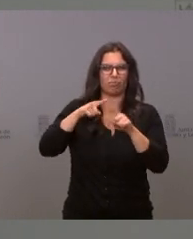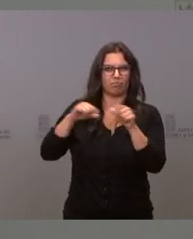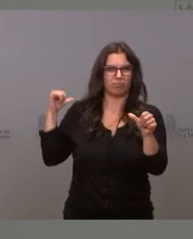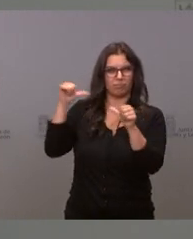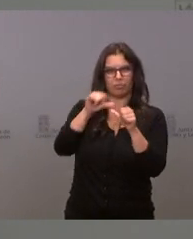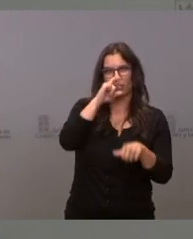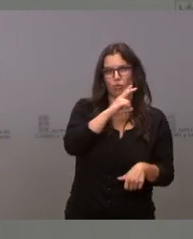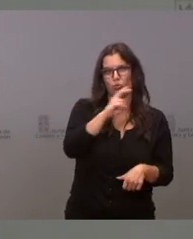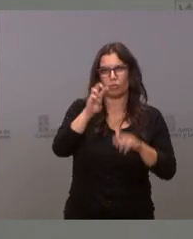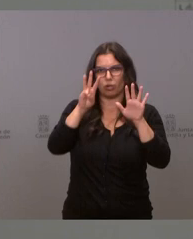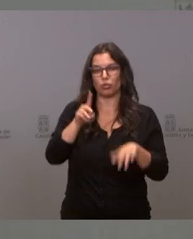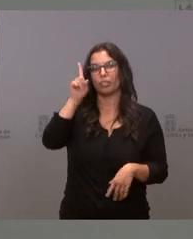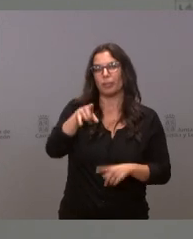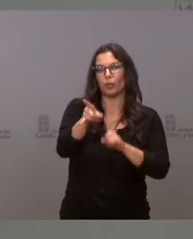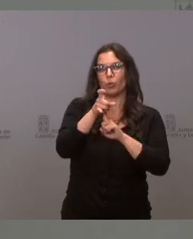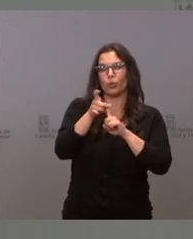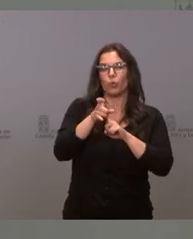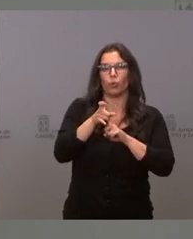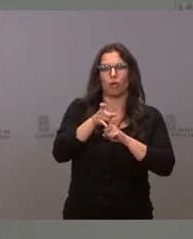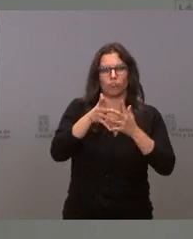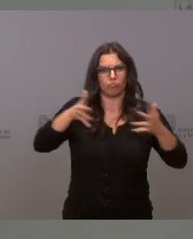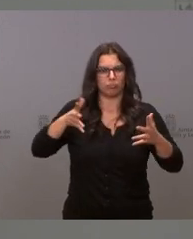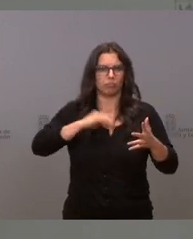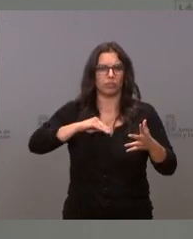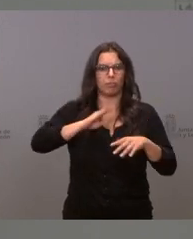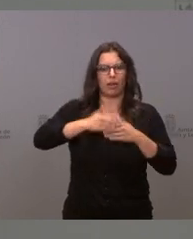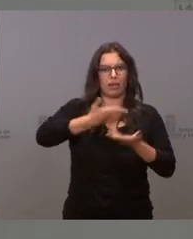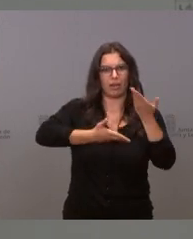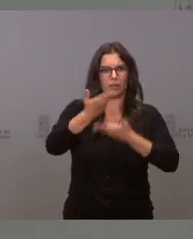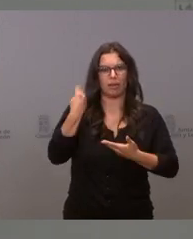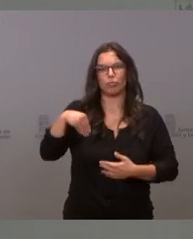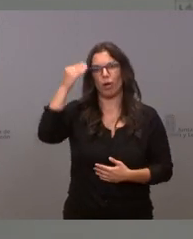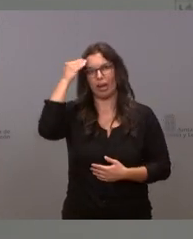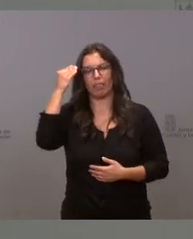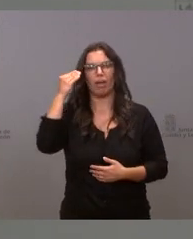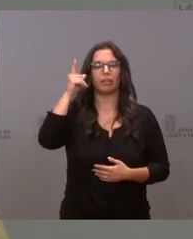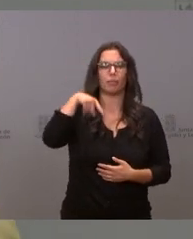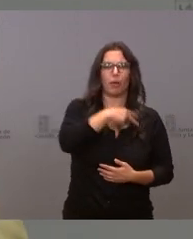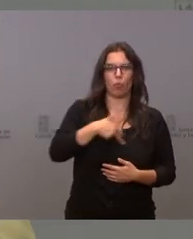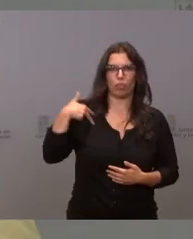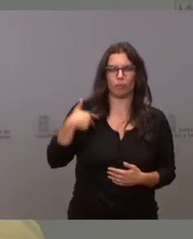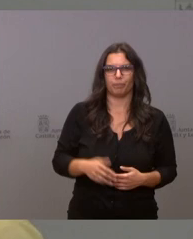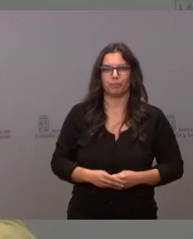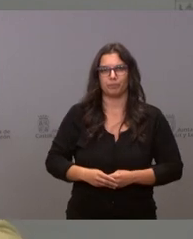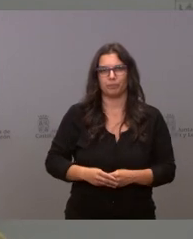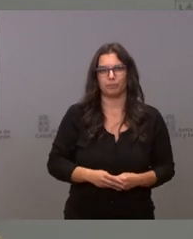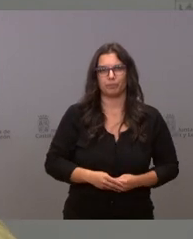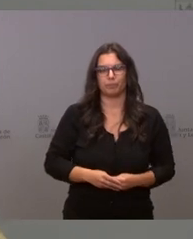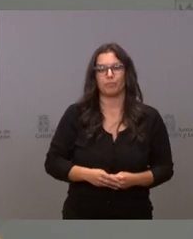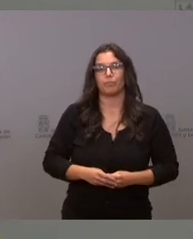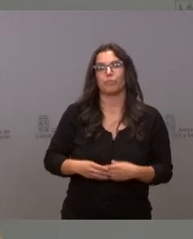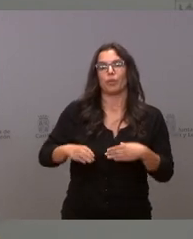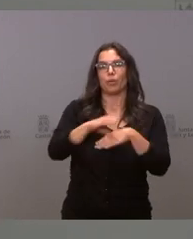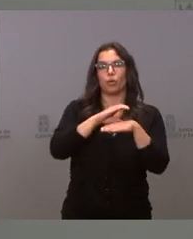y dos captadores de alto volumen para sustituir los equipos de Aranda de Duero y Guarzo. La Consejería de Fomento